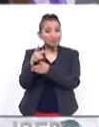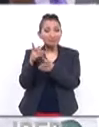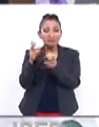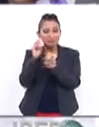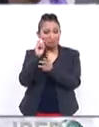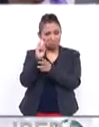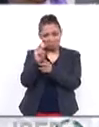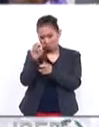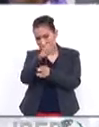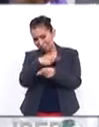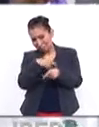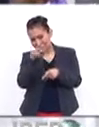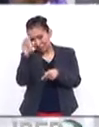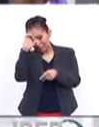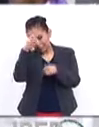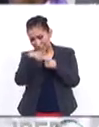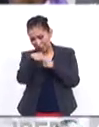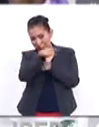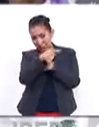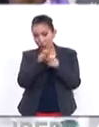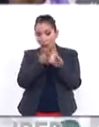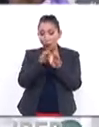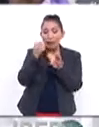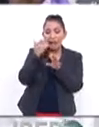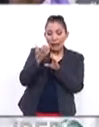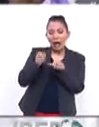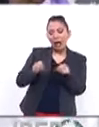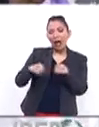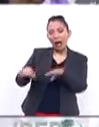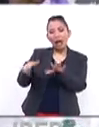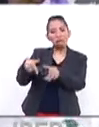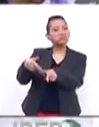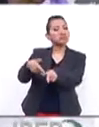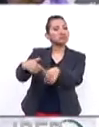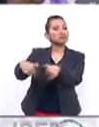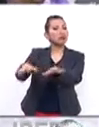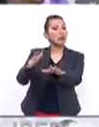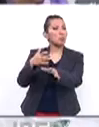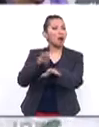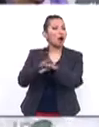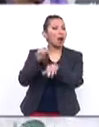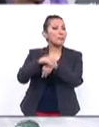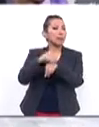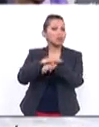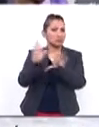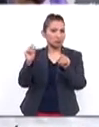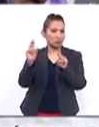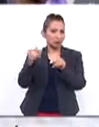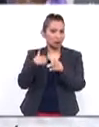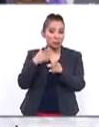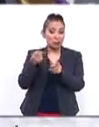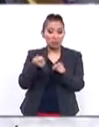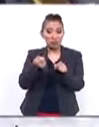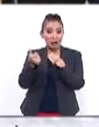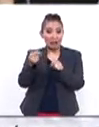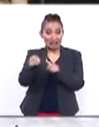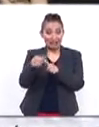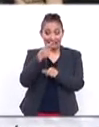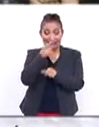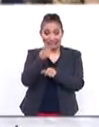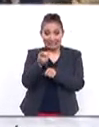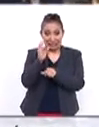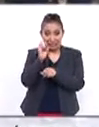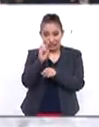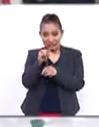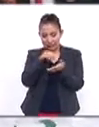no veo a los europeos con ánimo de, te sales y te sigues, te mantenemos con muchos privilegios. Es más, queda por ahí,